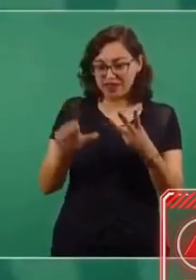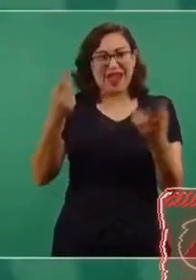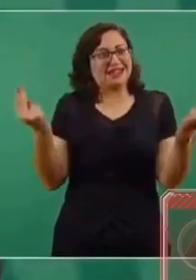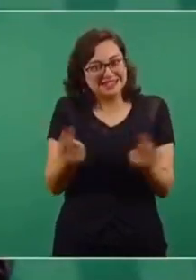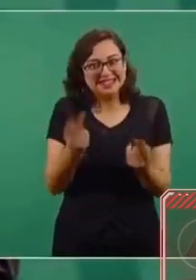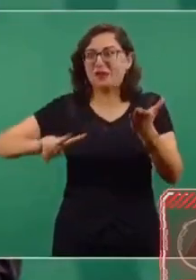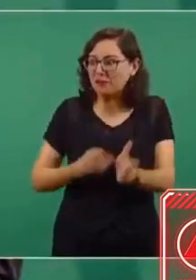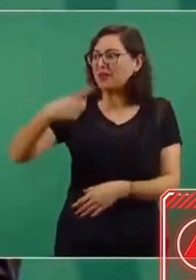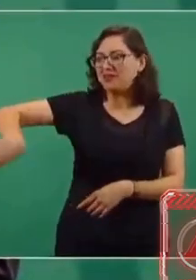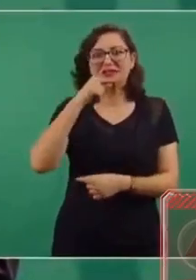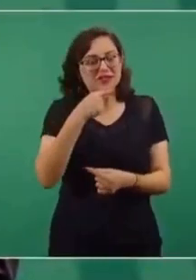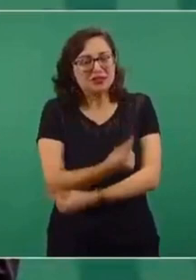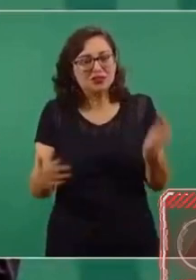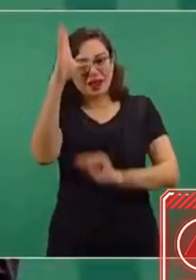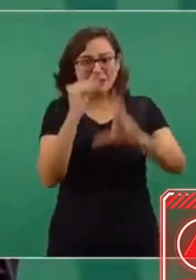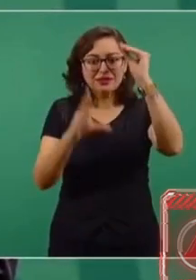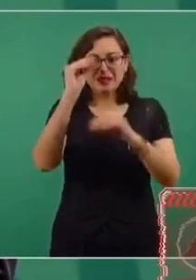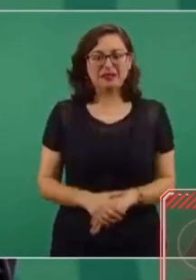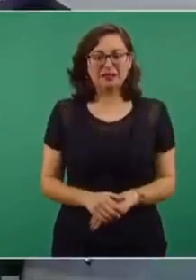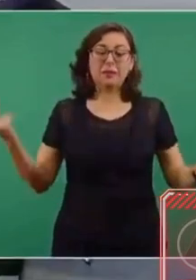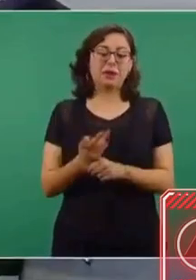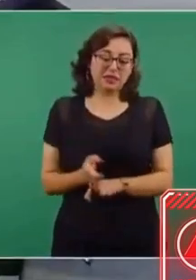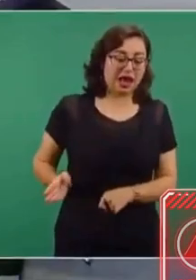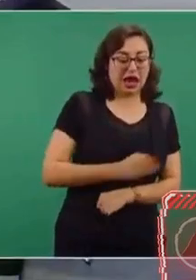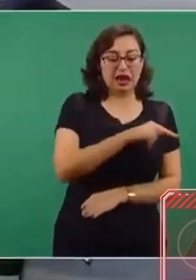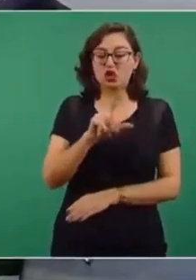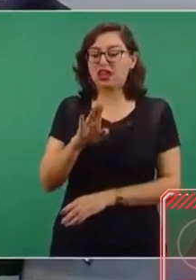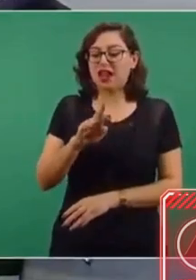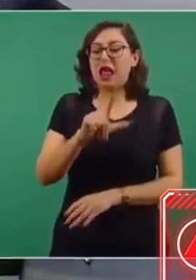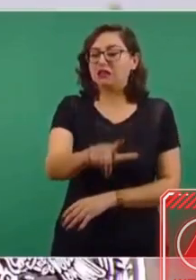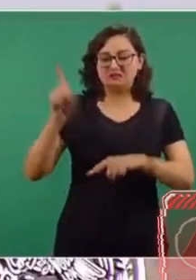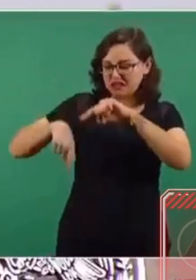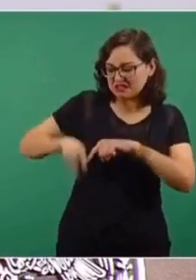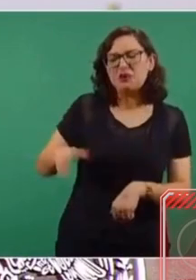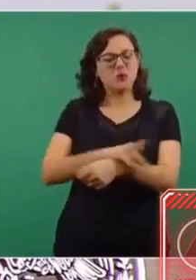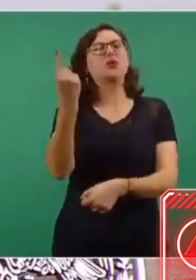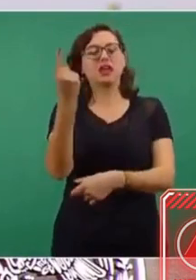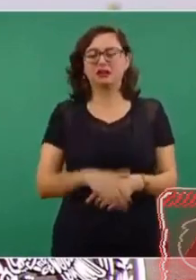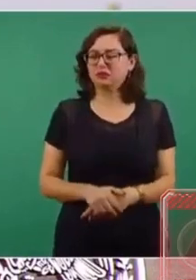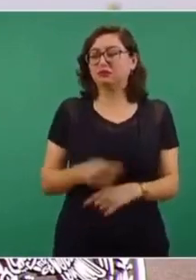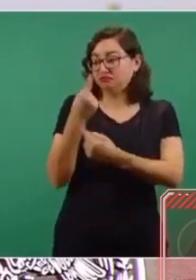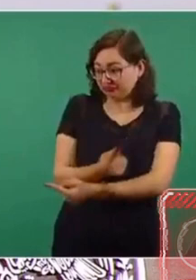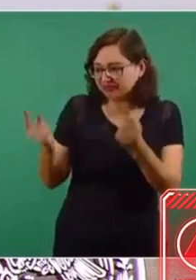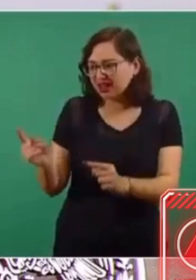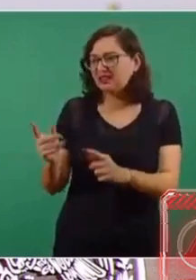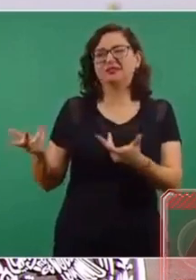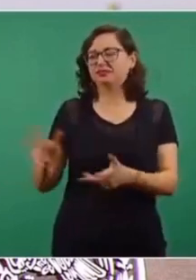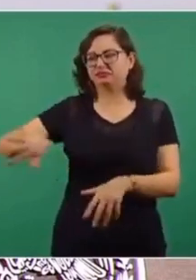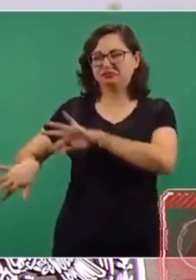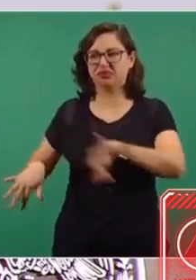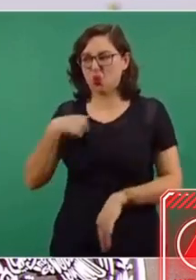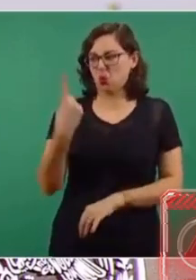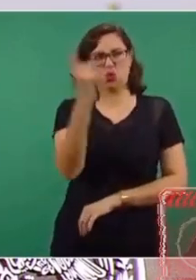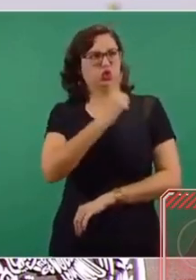que ¿qué caracterizó, entre otras cosas? Al periodo neoliberal, pues el individualismo, el aspiracionismo, el triunfar sin escrúpulos